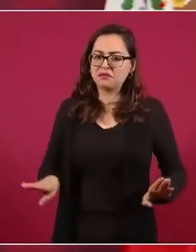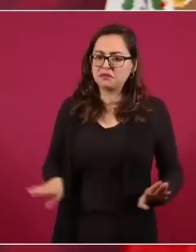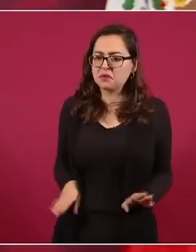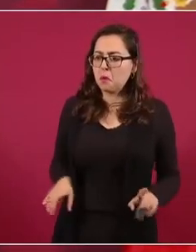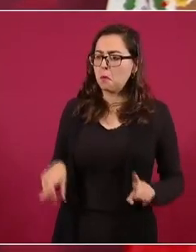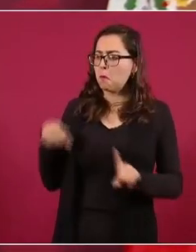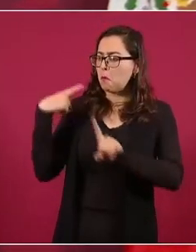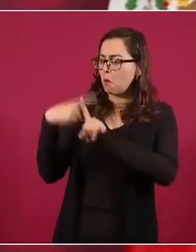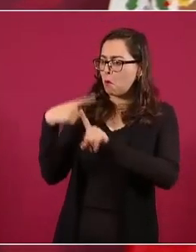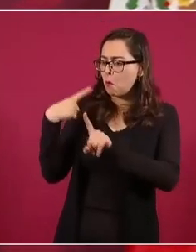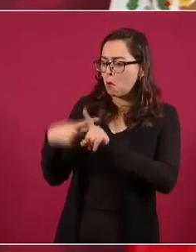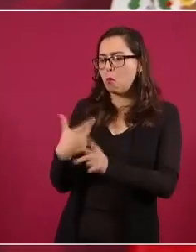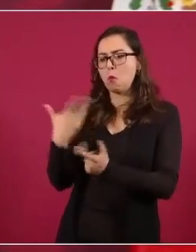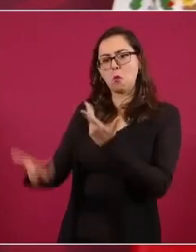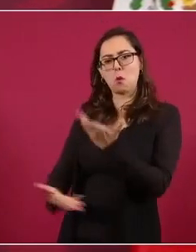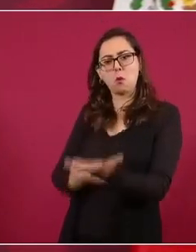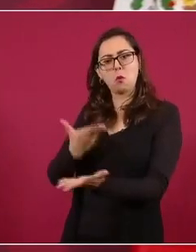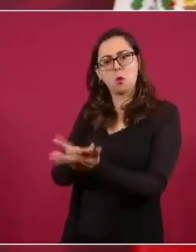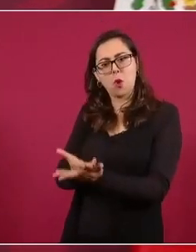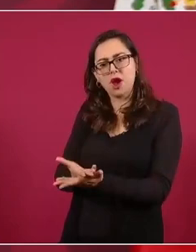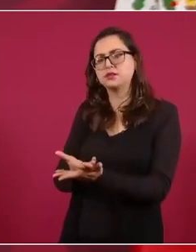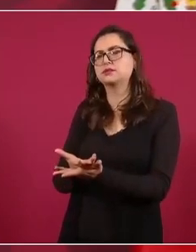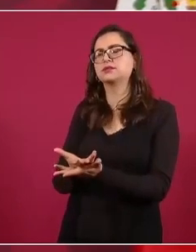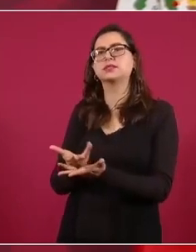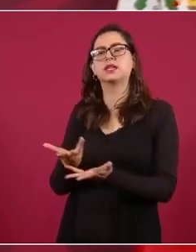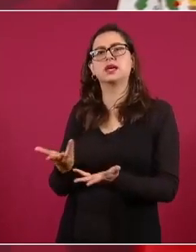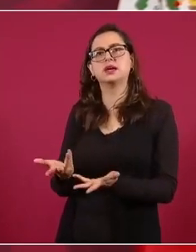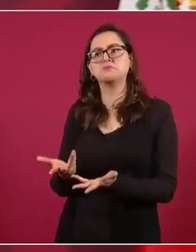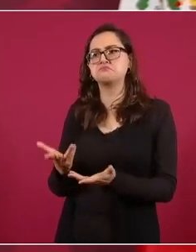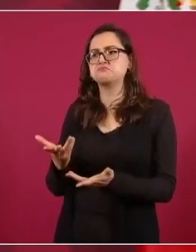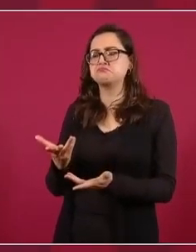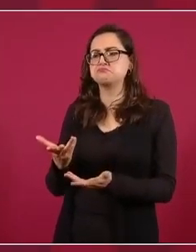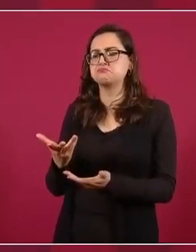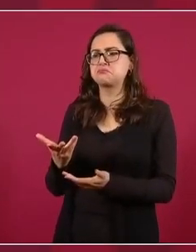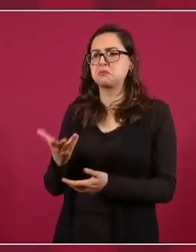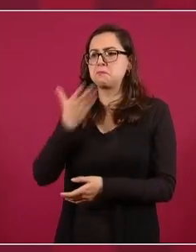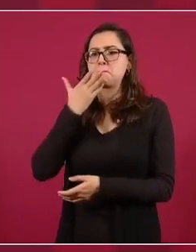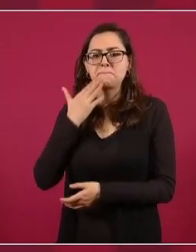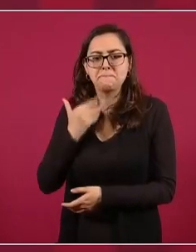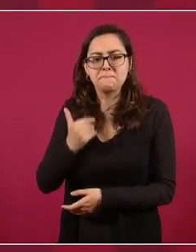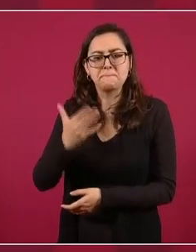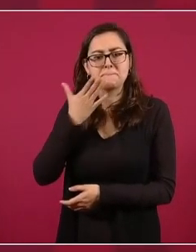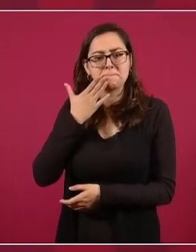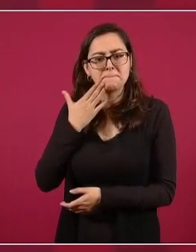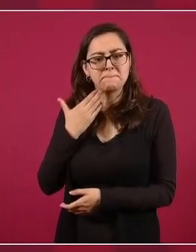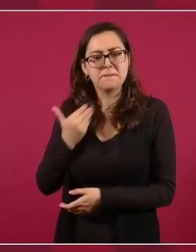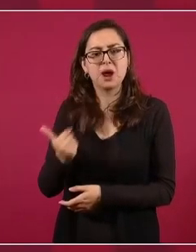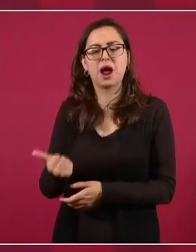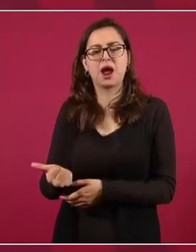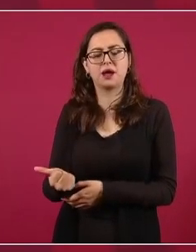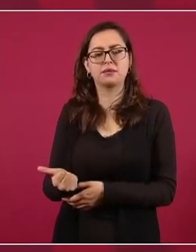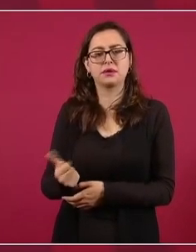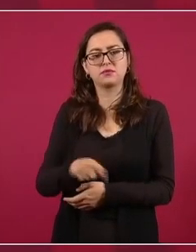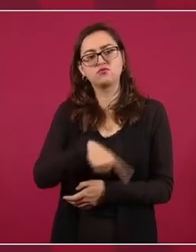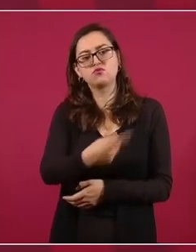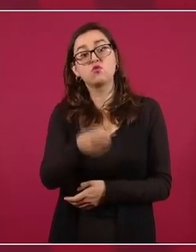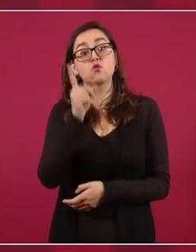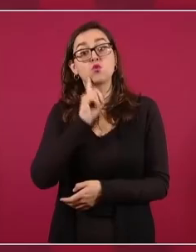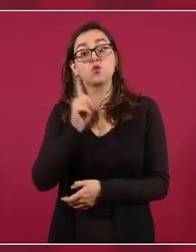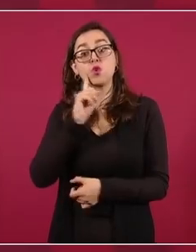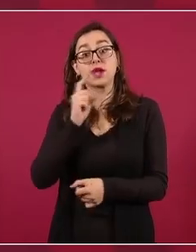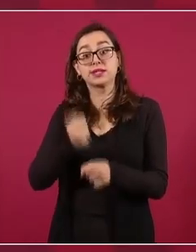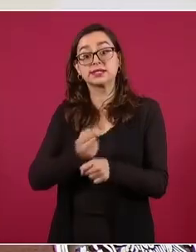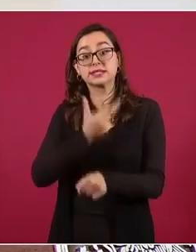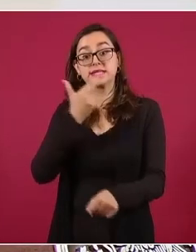amistosa, de la secretaria de